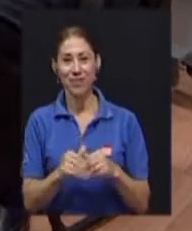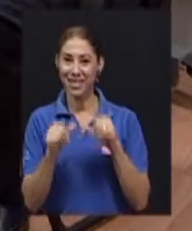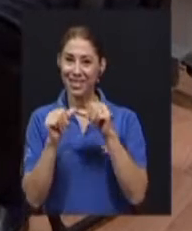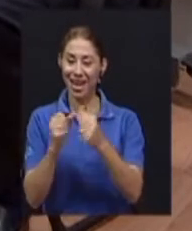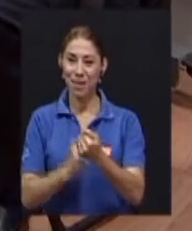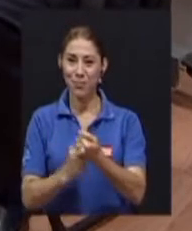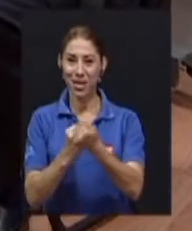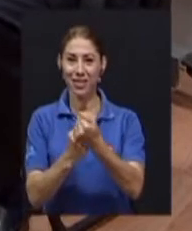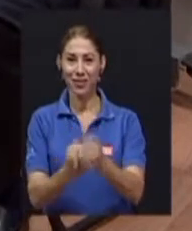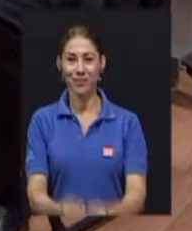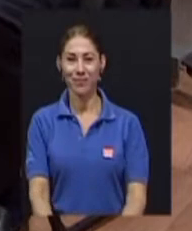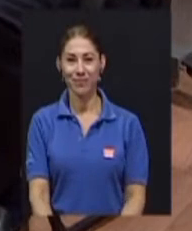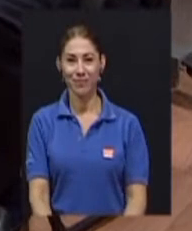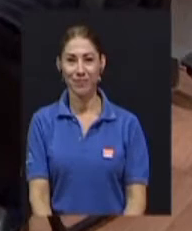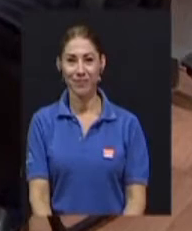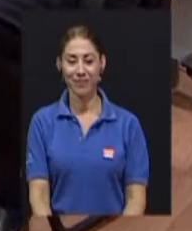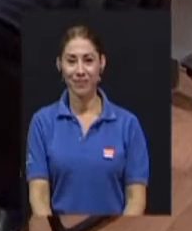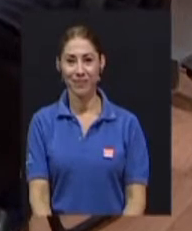apoyando.